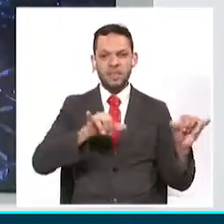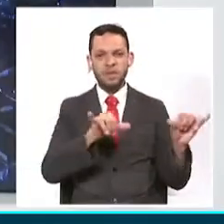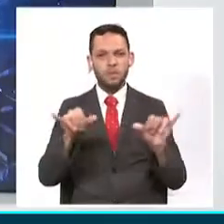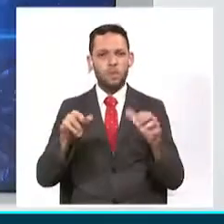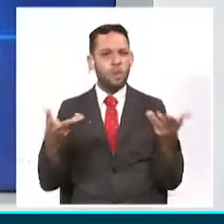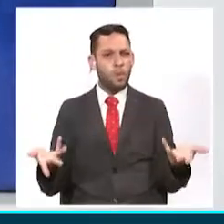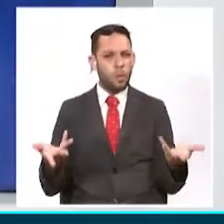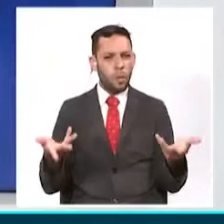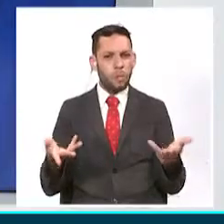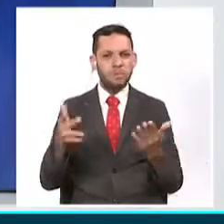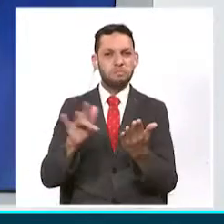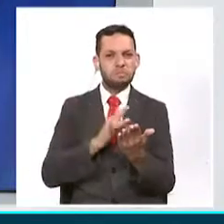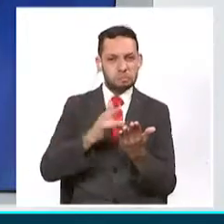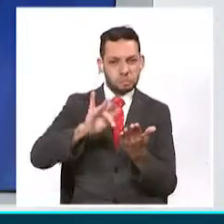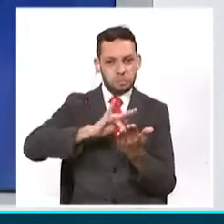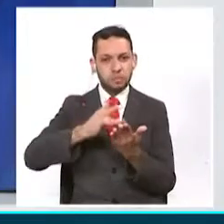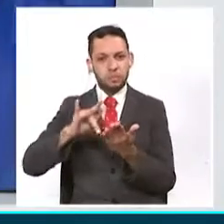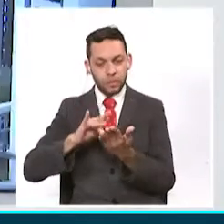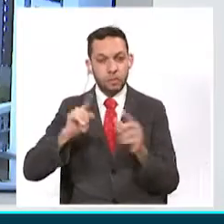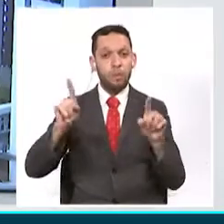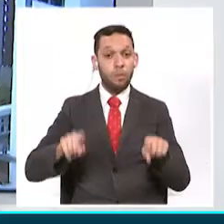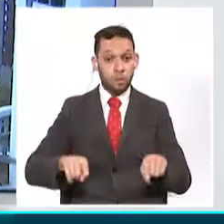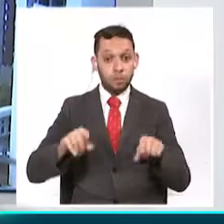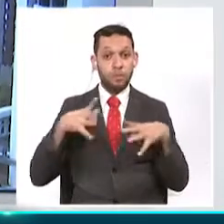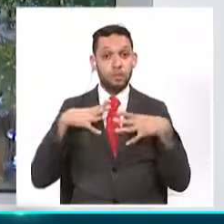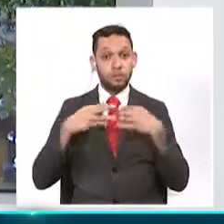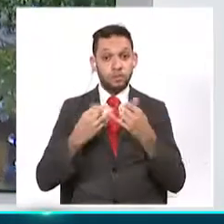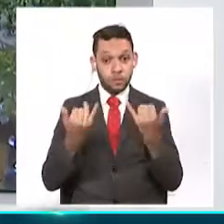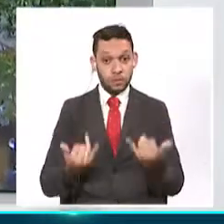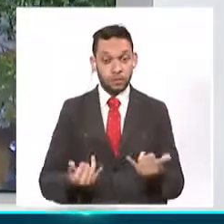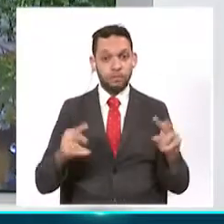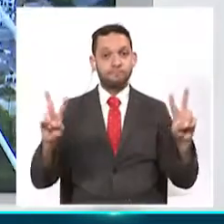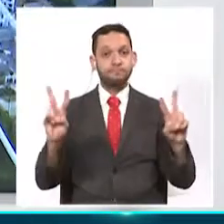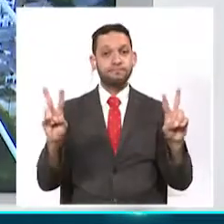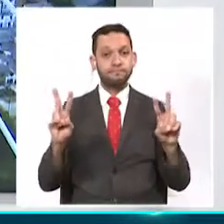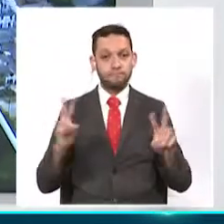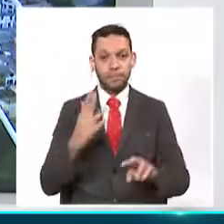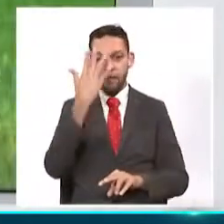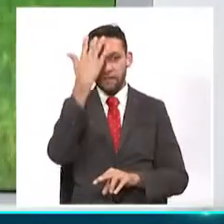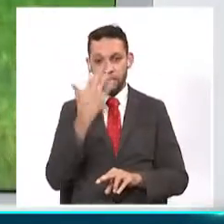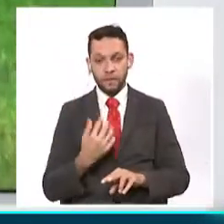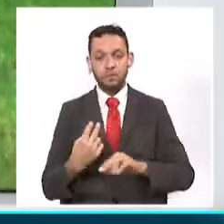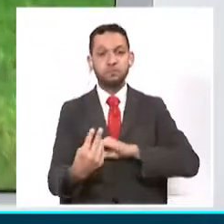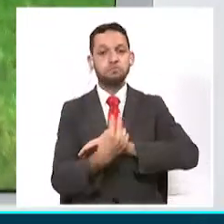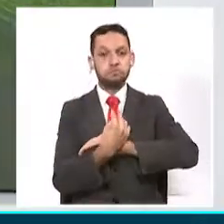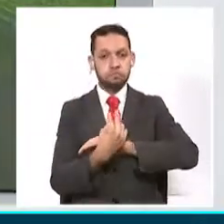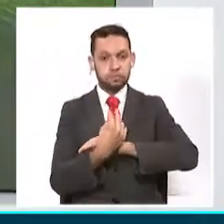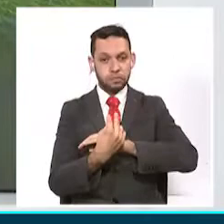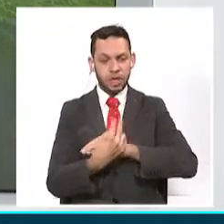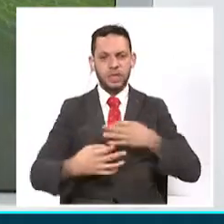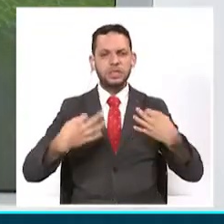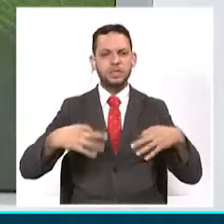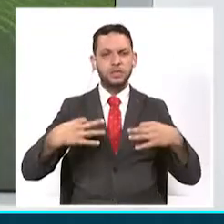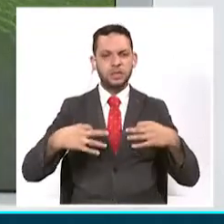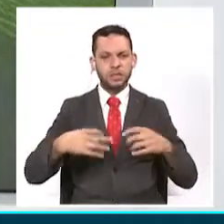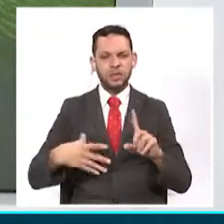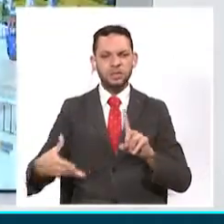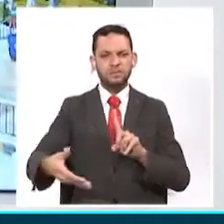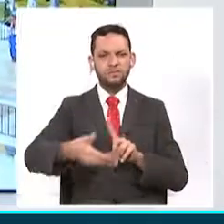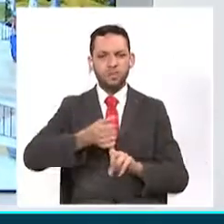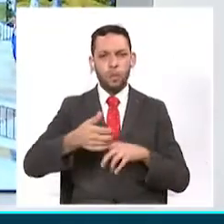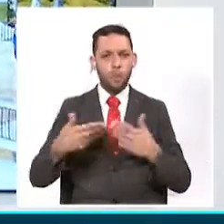de los dispositivos móviles, porque estamos en vivo y en directo a través de Facebook Live, donde nos pueden ubicar muy fácilmente como arroba